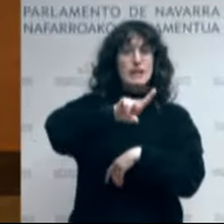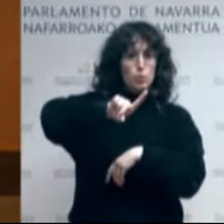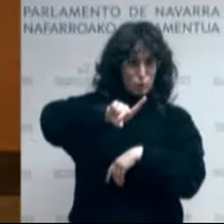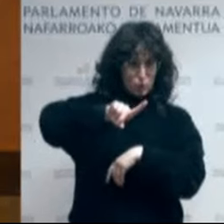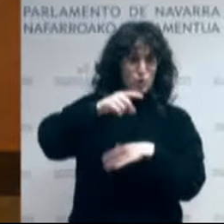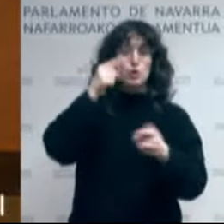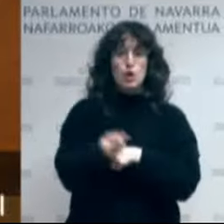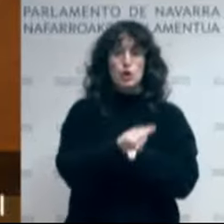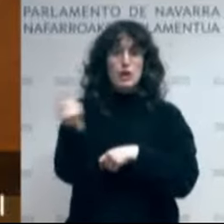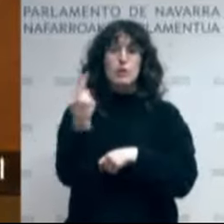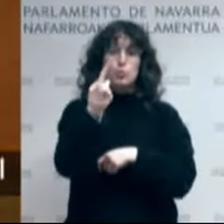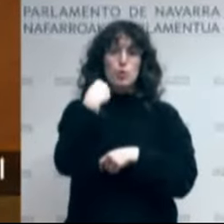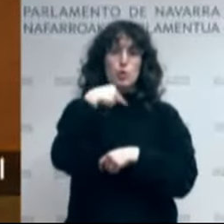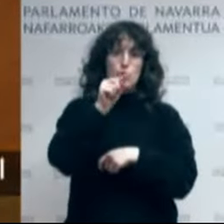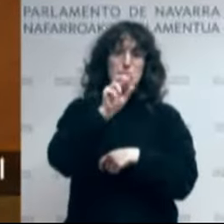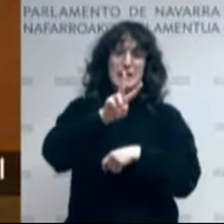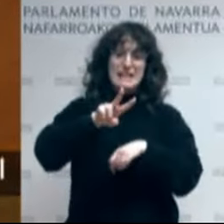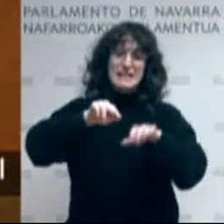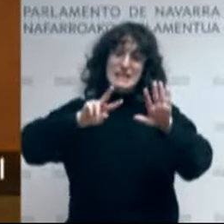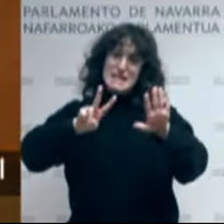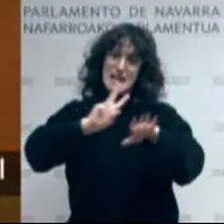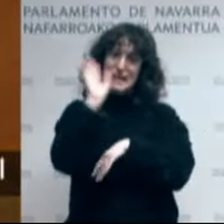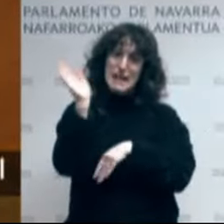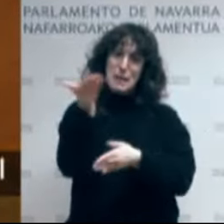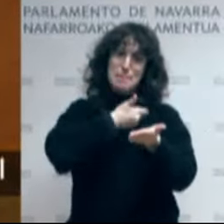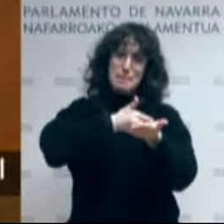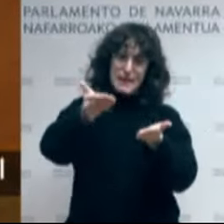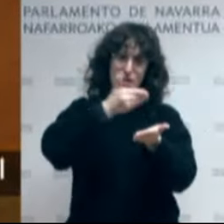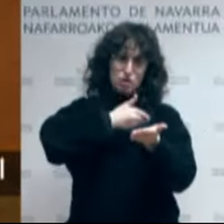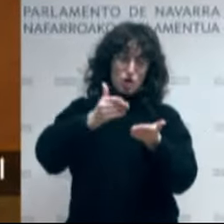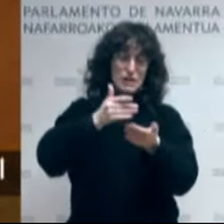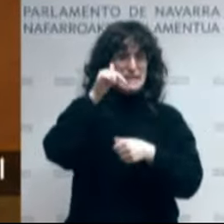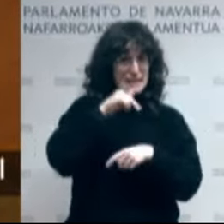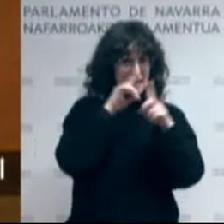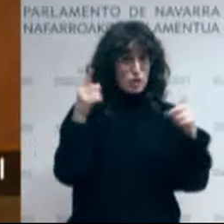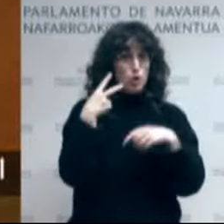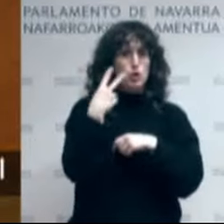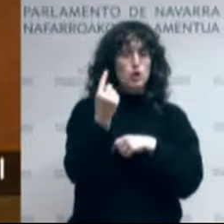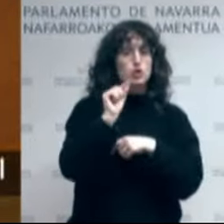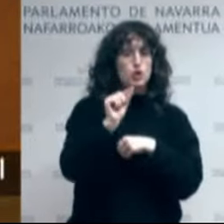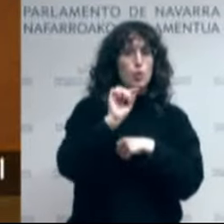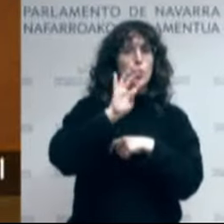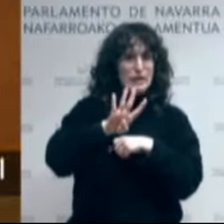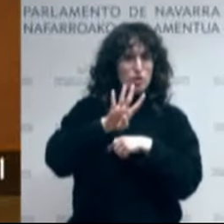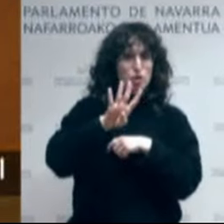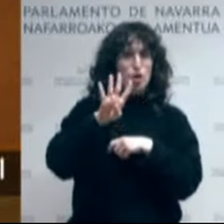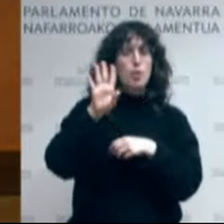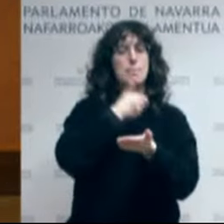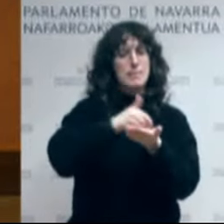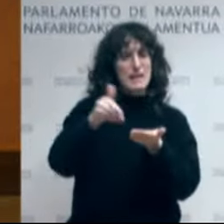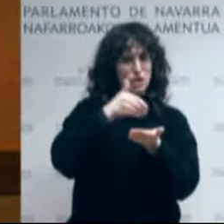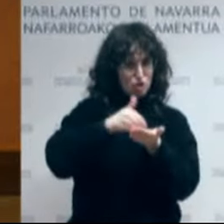ekarpena da eta aurten partida 2, lau milioira iritsi da. Eta esan dezakegu,